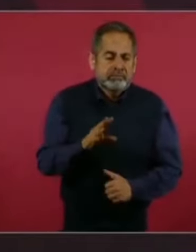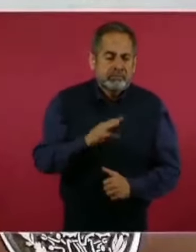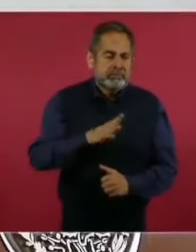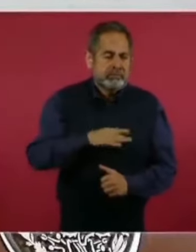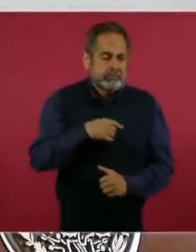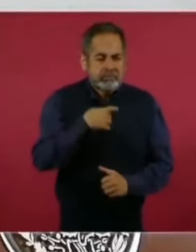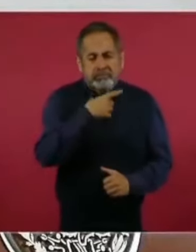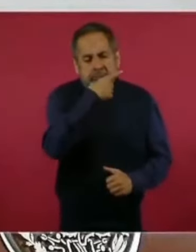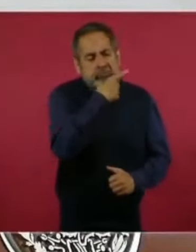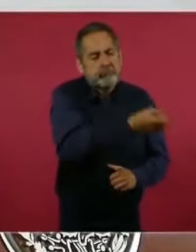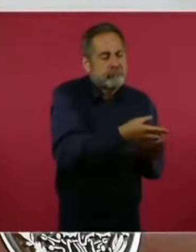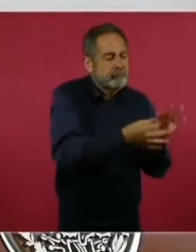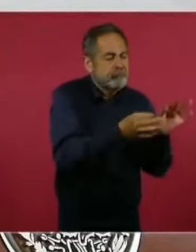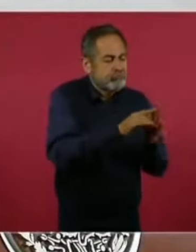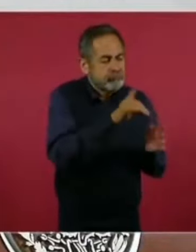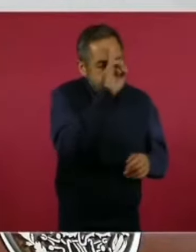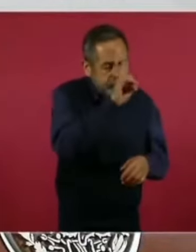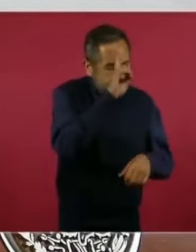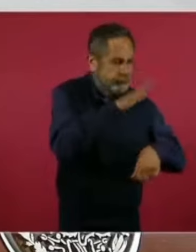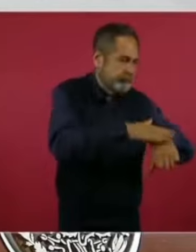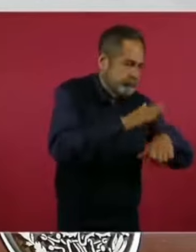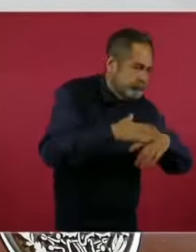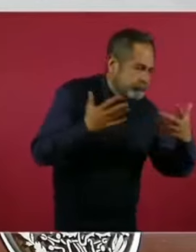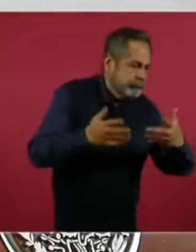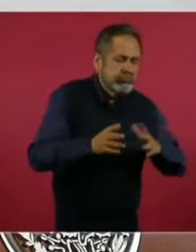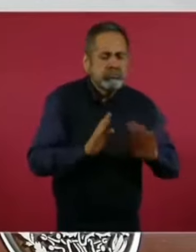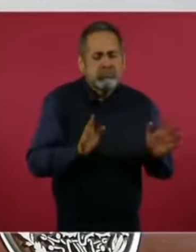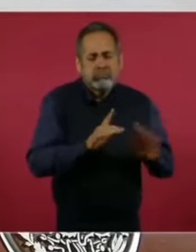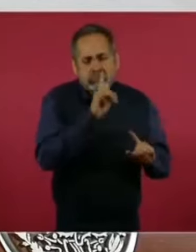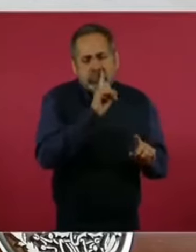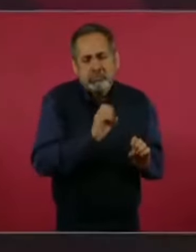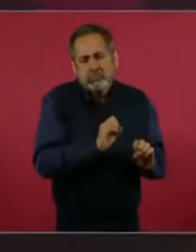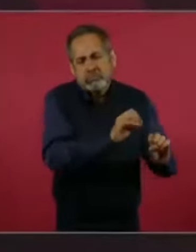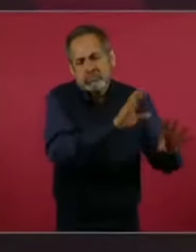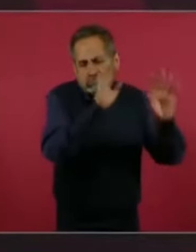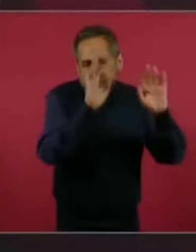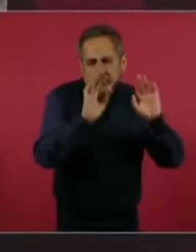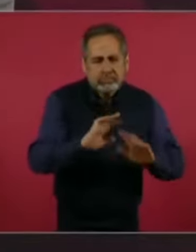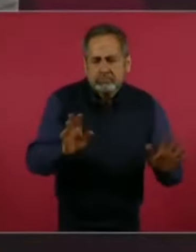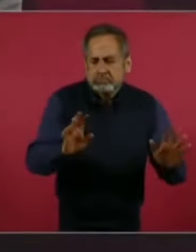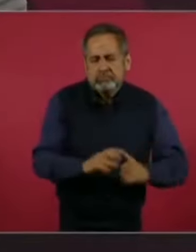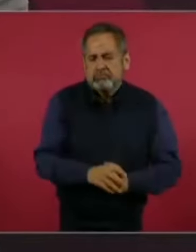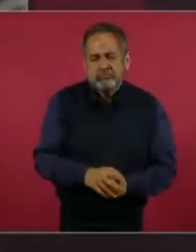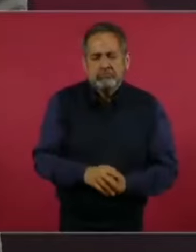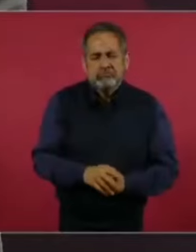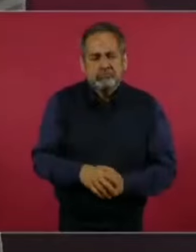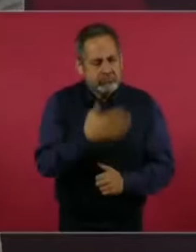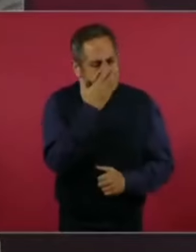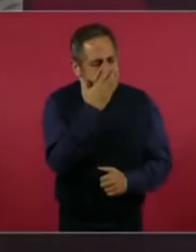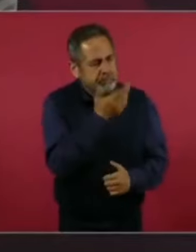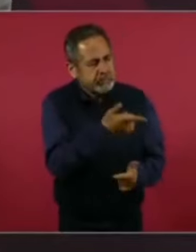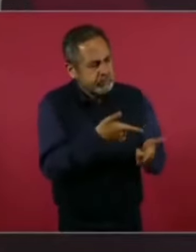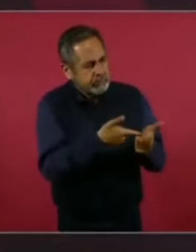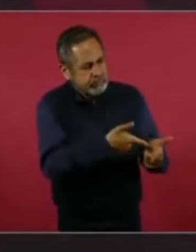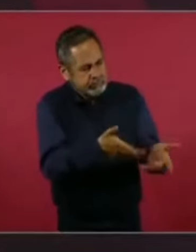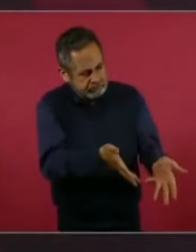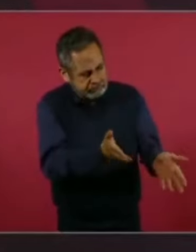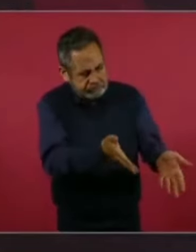que reprocharles, al contrario, decirles que sigan su camino,